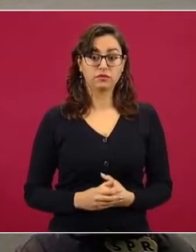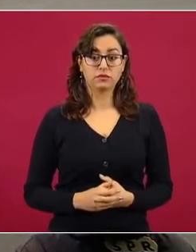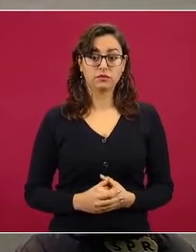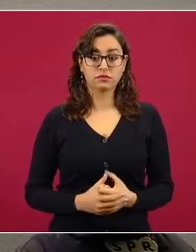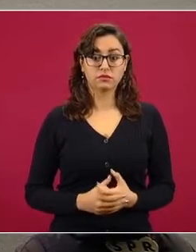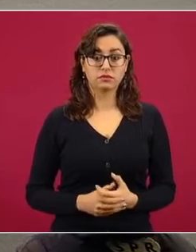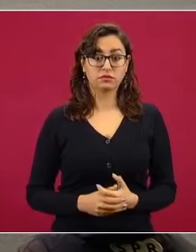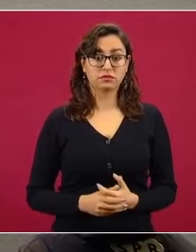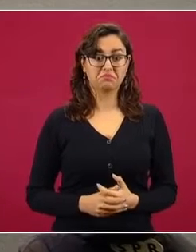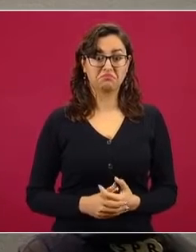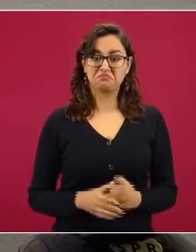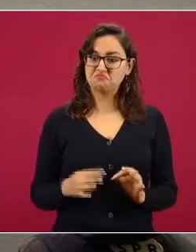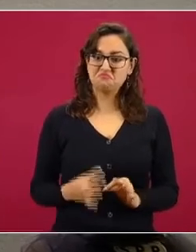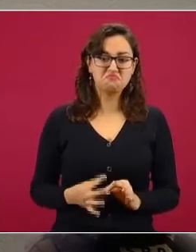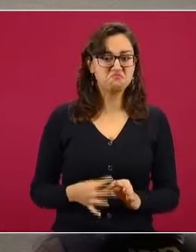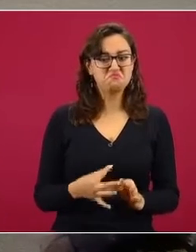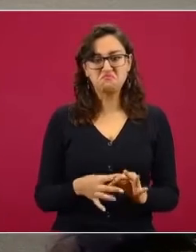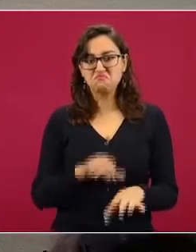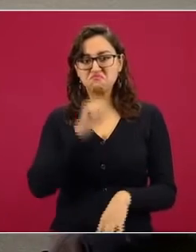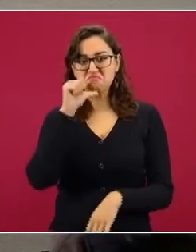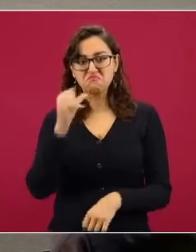no ha sido el más eficiente